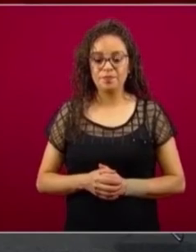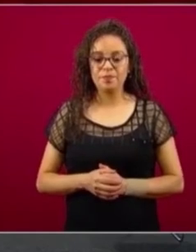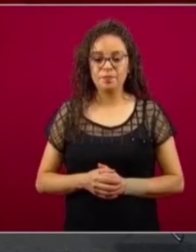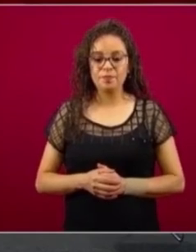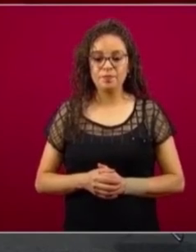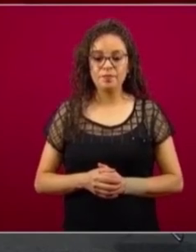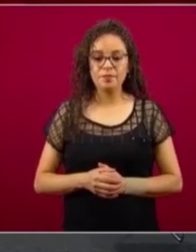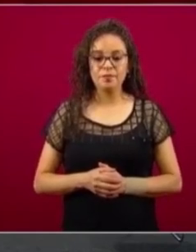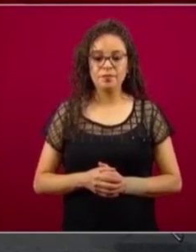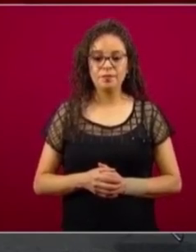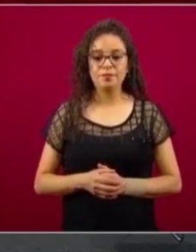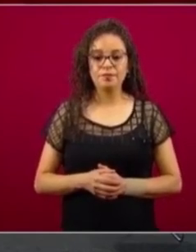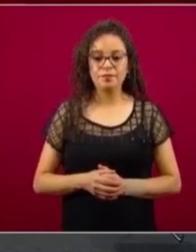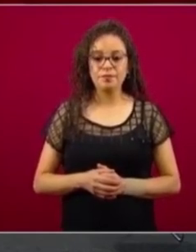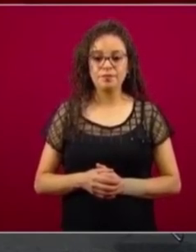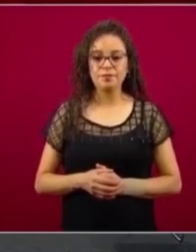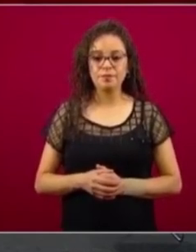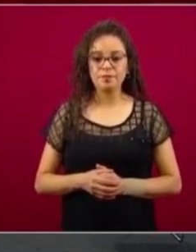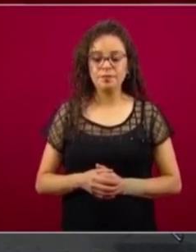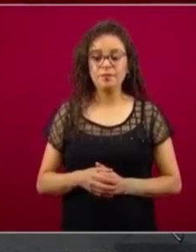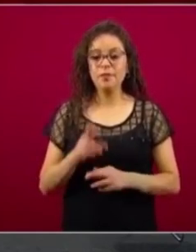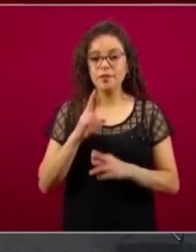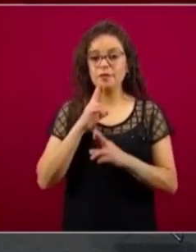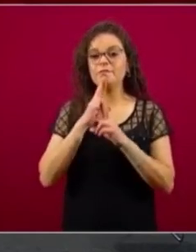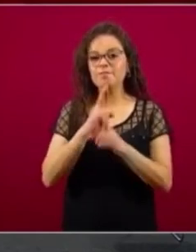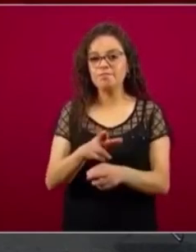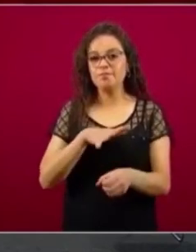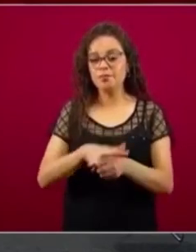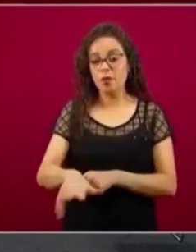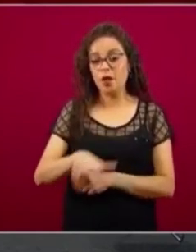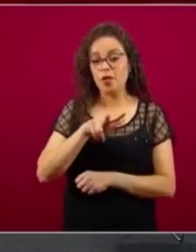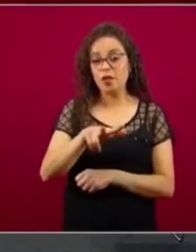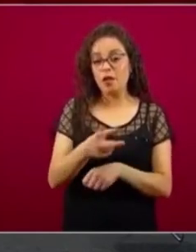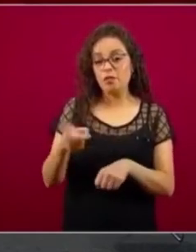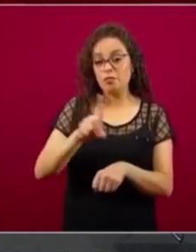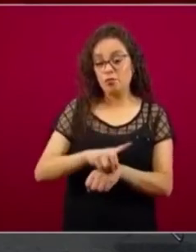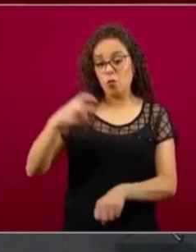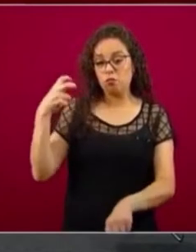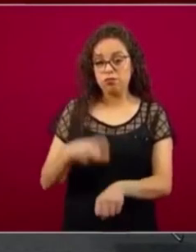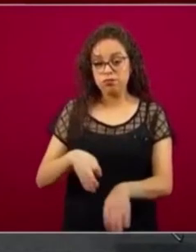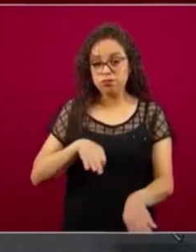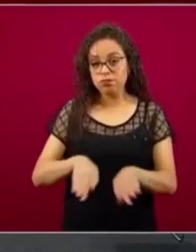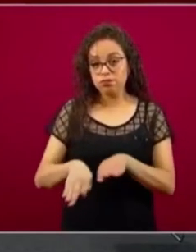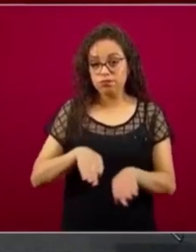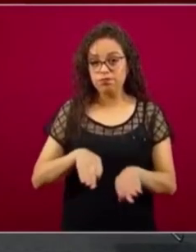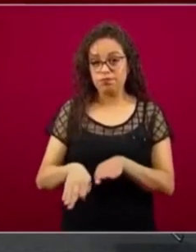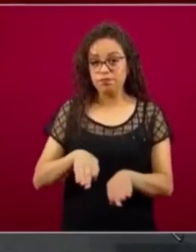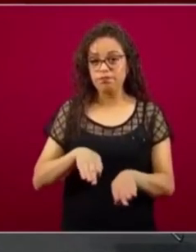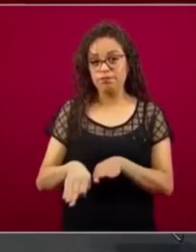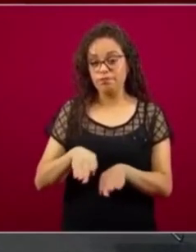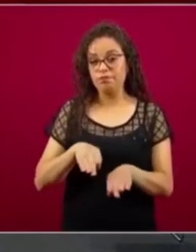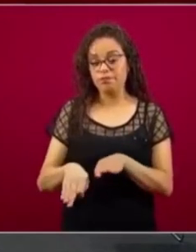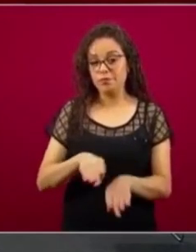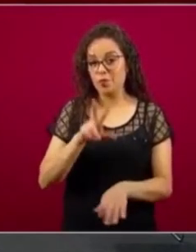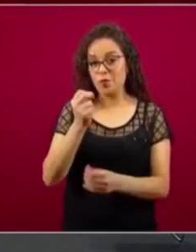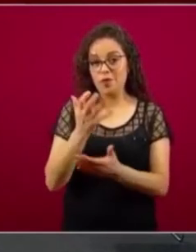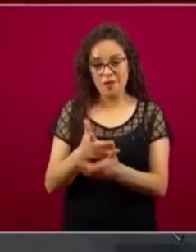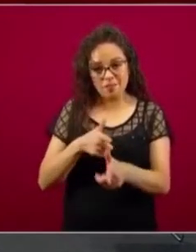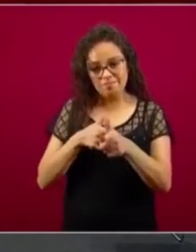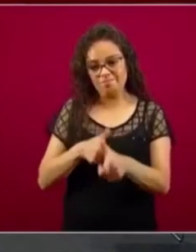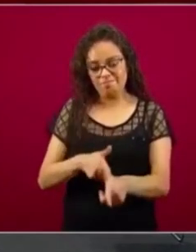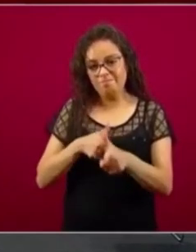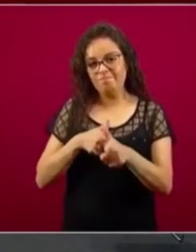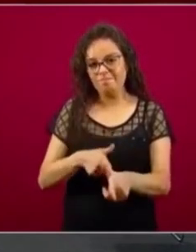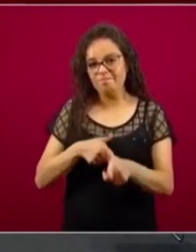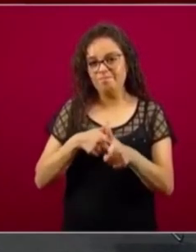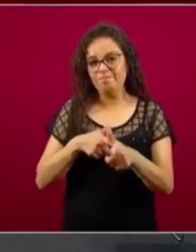de trabajo incansable, de trabajo permanente por parte de las instituciones,